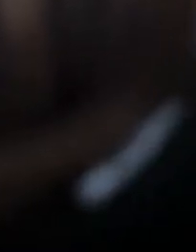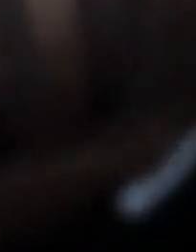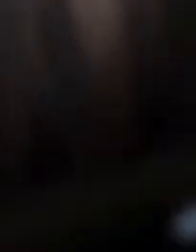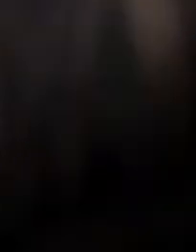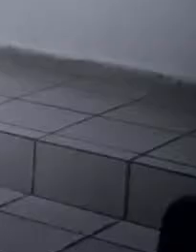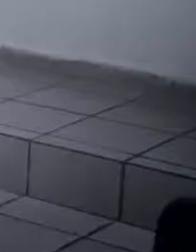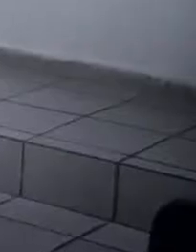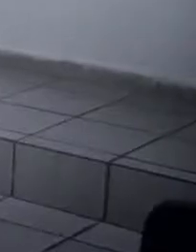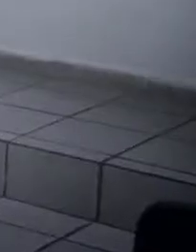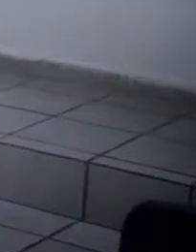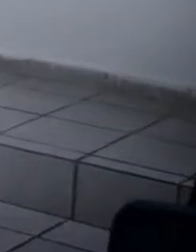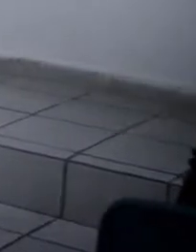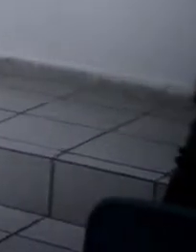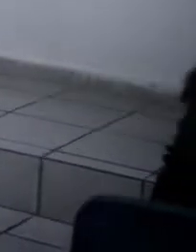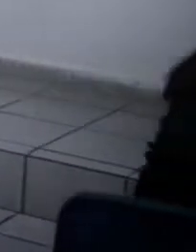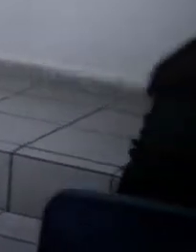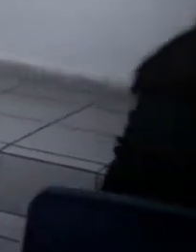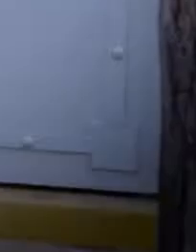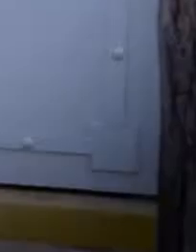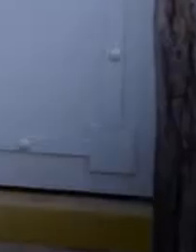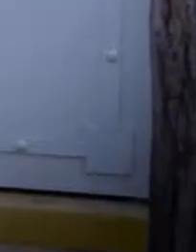puedes buscar después de clase. ¿Vale?